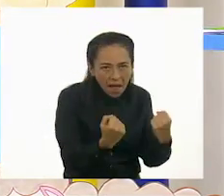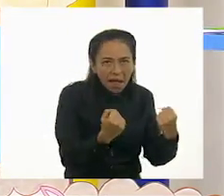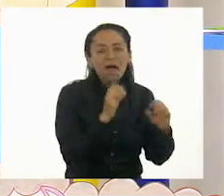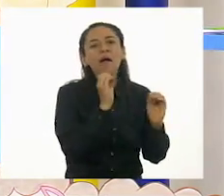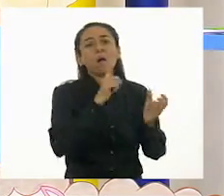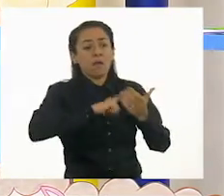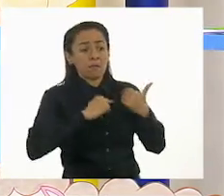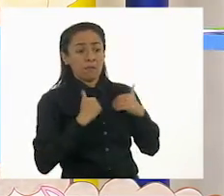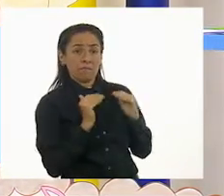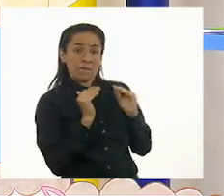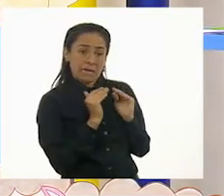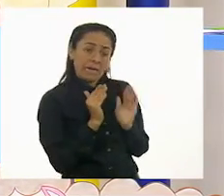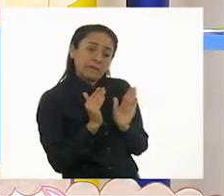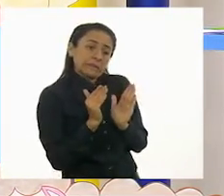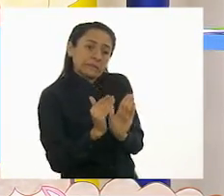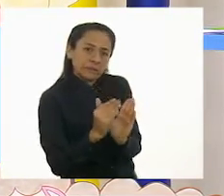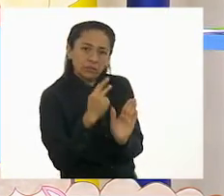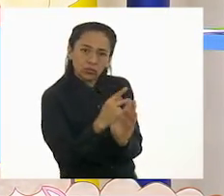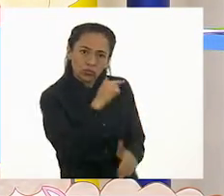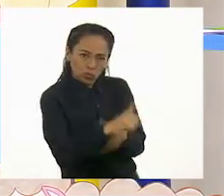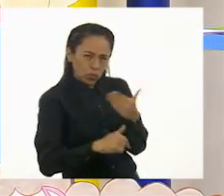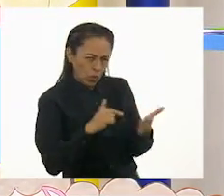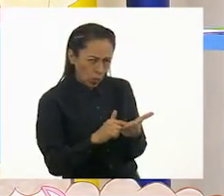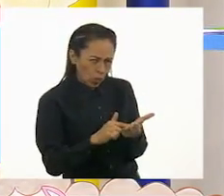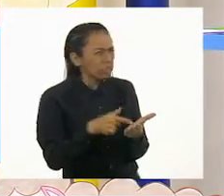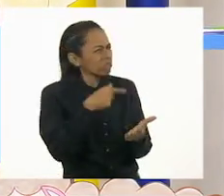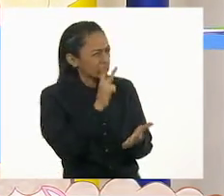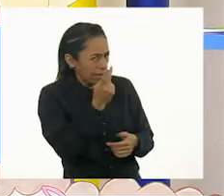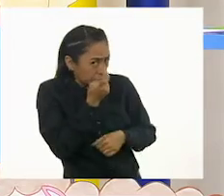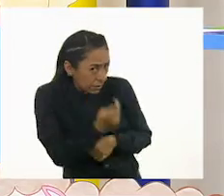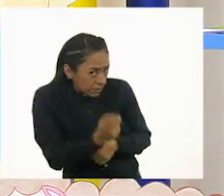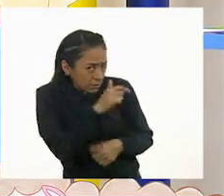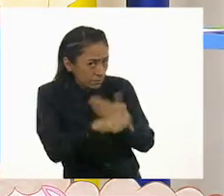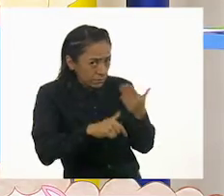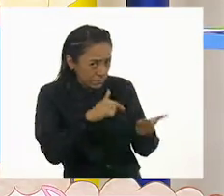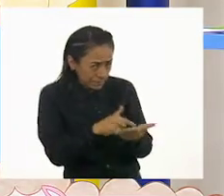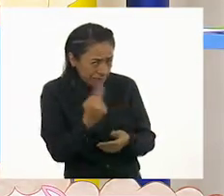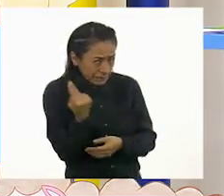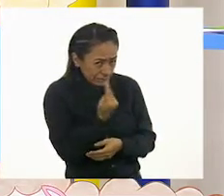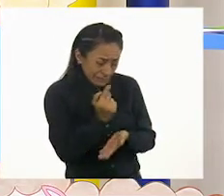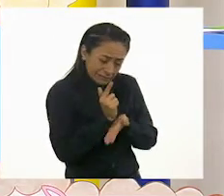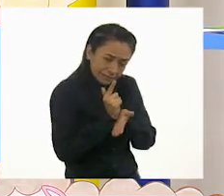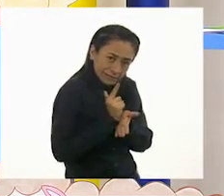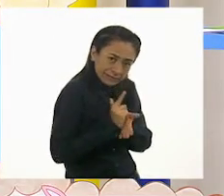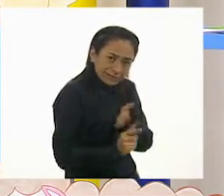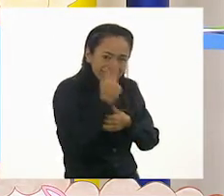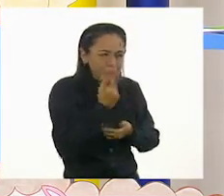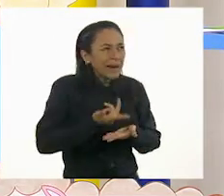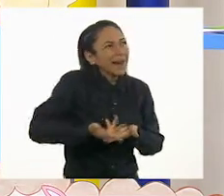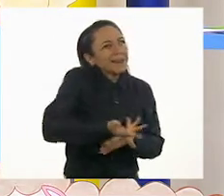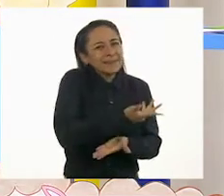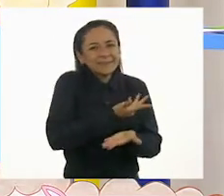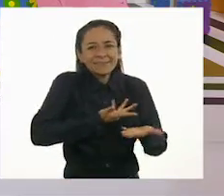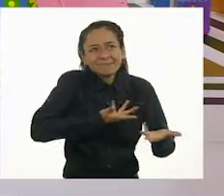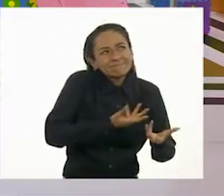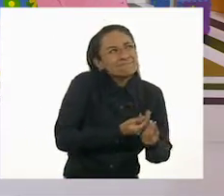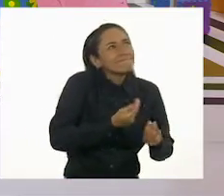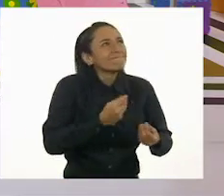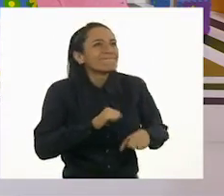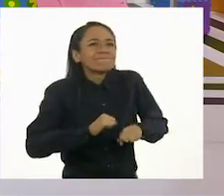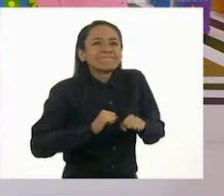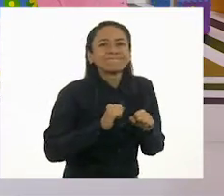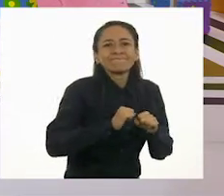casa, pero ese lugar deberá estar limpio para que ellos puedan convivir y desarrollarse bien. ¿Ustedes qué dicen? Yo creo que sí.